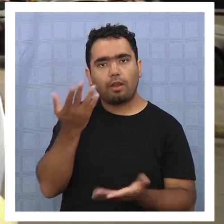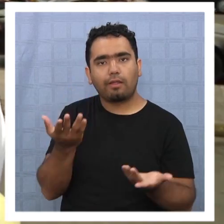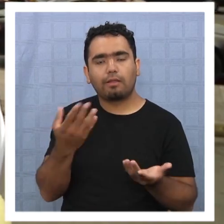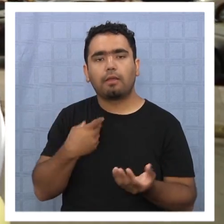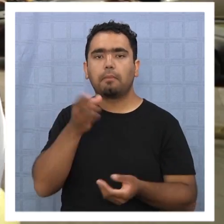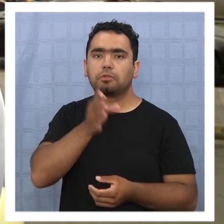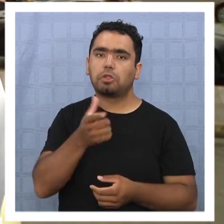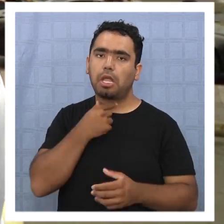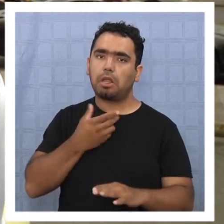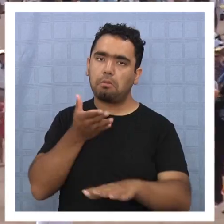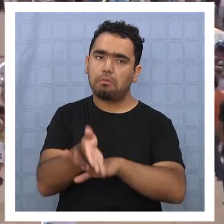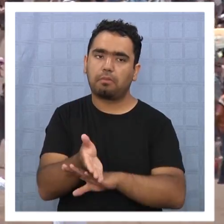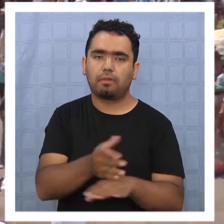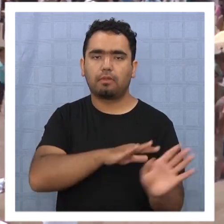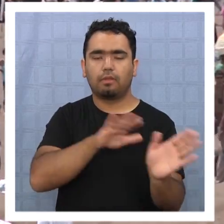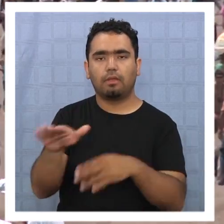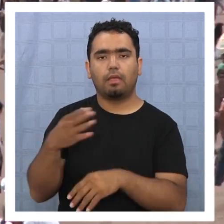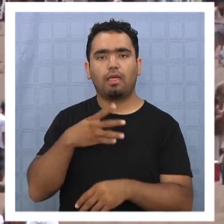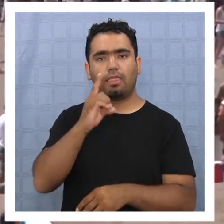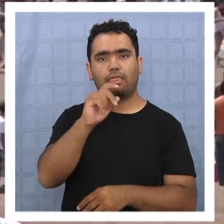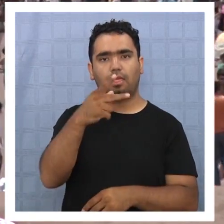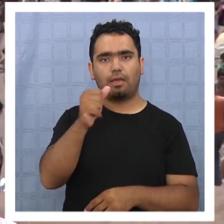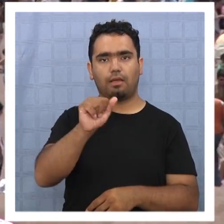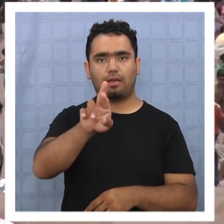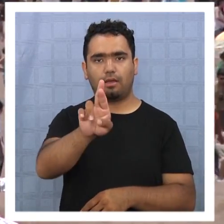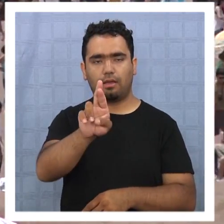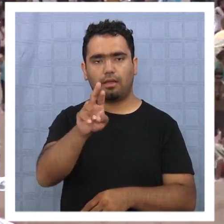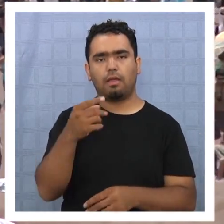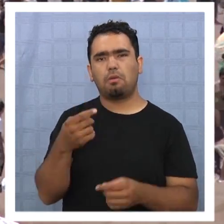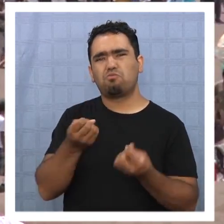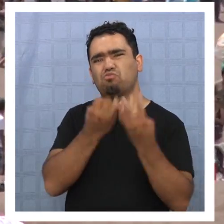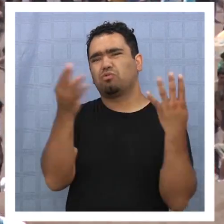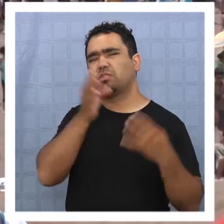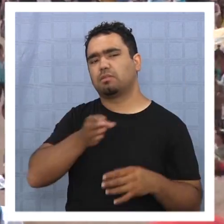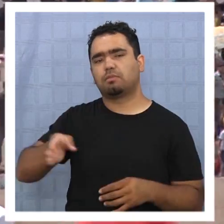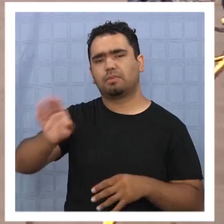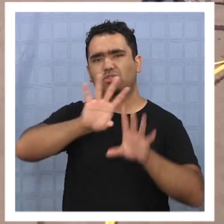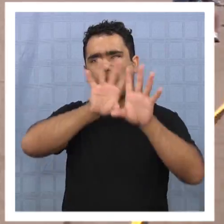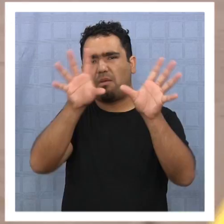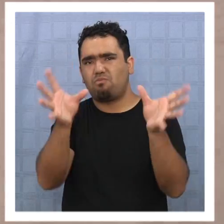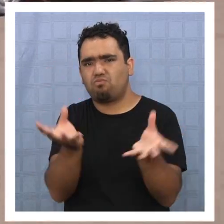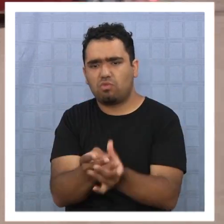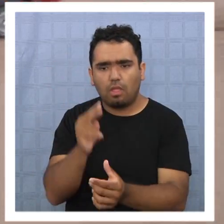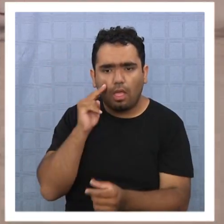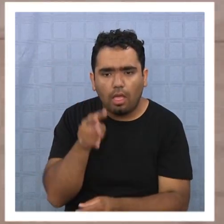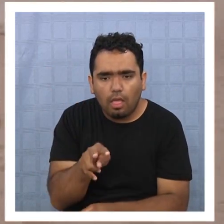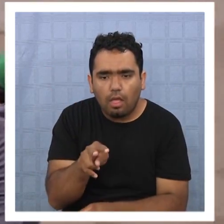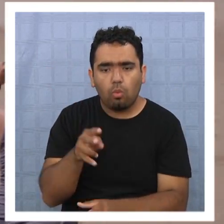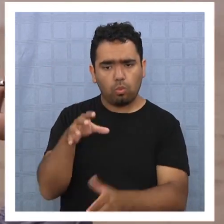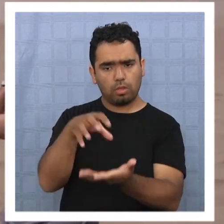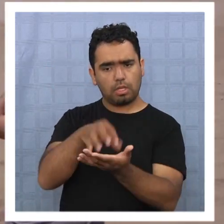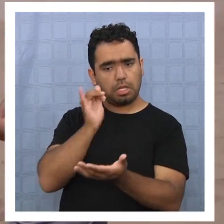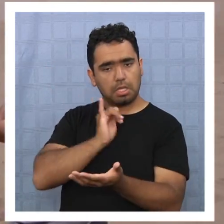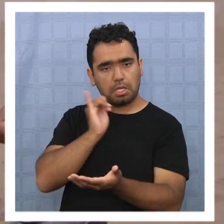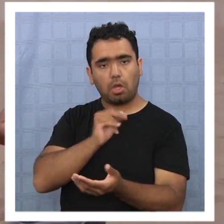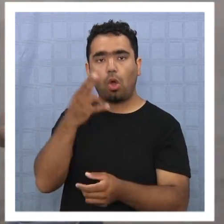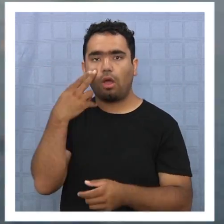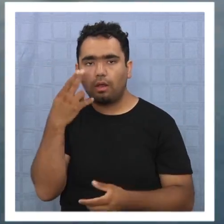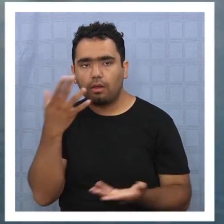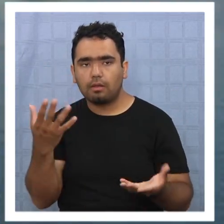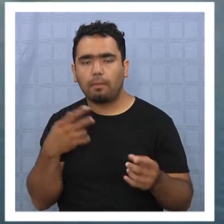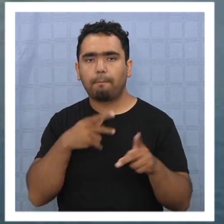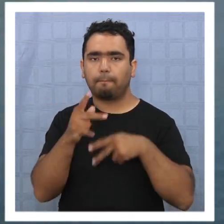tienen que pernoctar acá. El Dakar pone a la región en las pantallas de millones de personas a través de todo el mundo y es la oportunidad